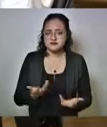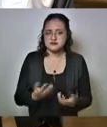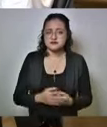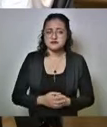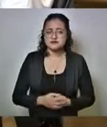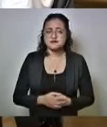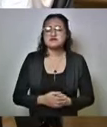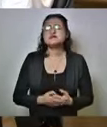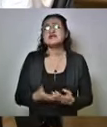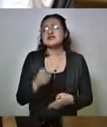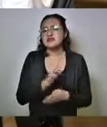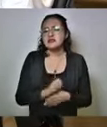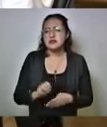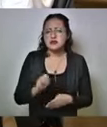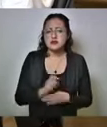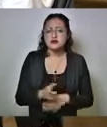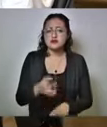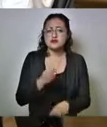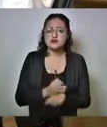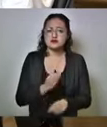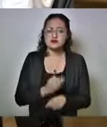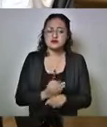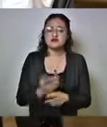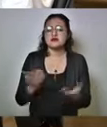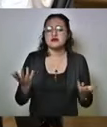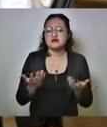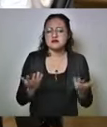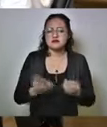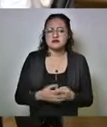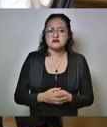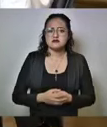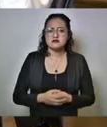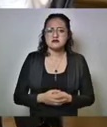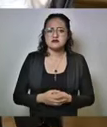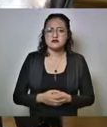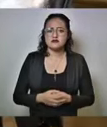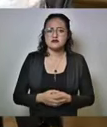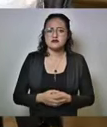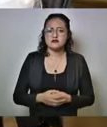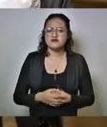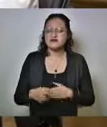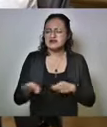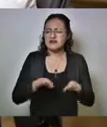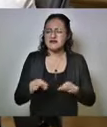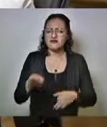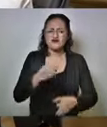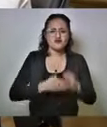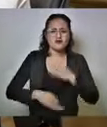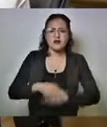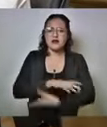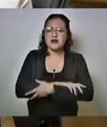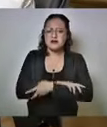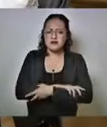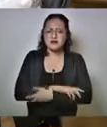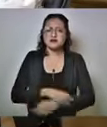Así es que vamos haciendo un esfuerzo de solidaridad